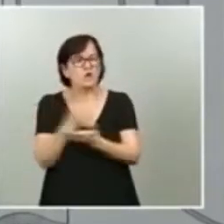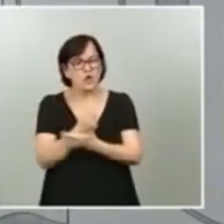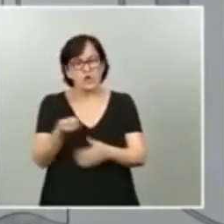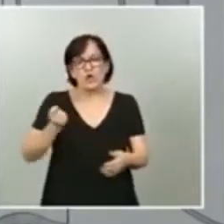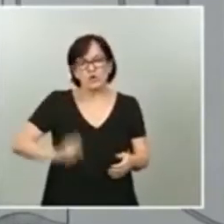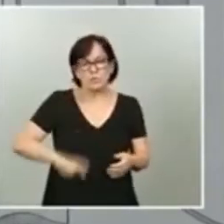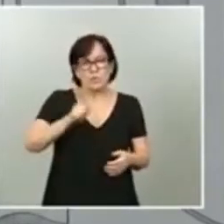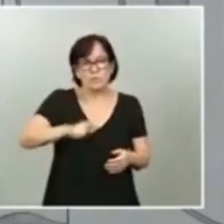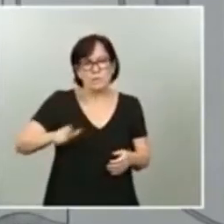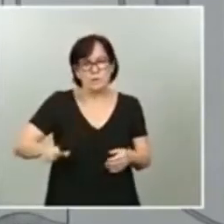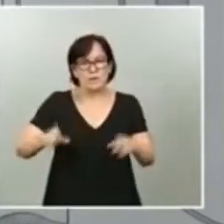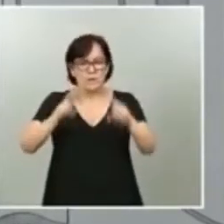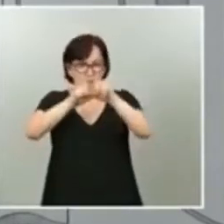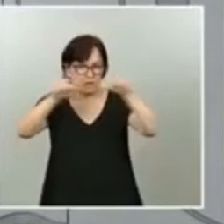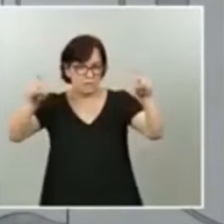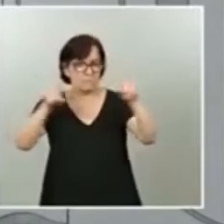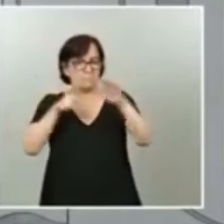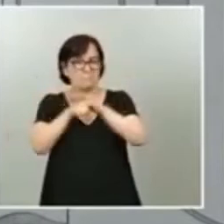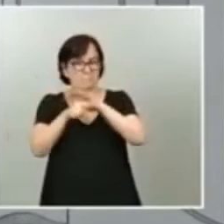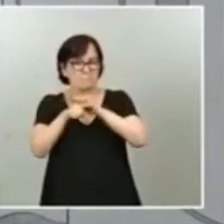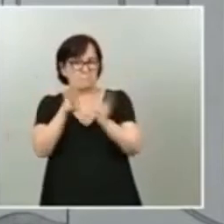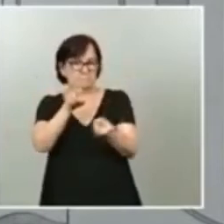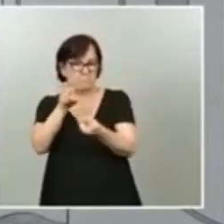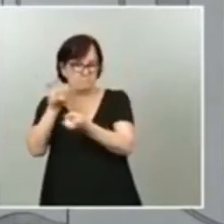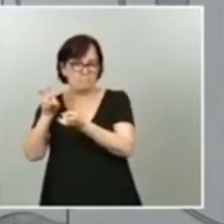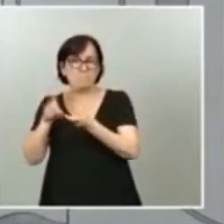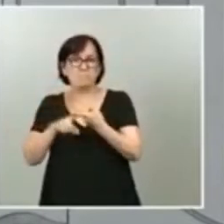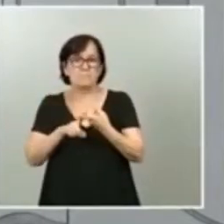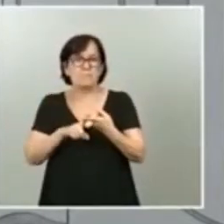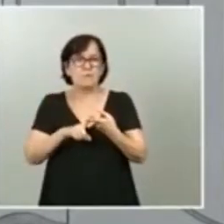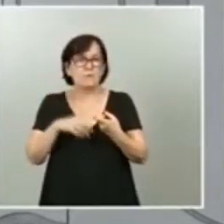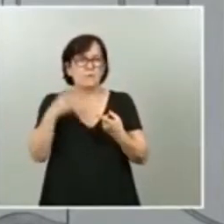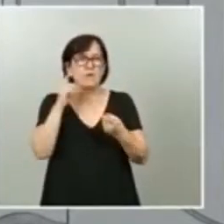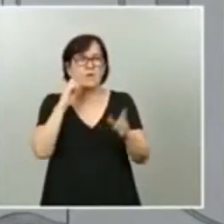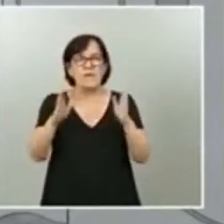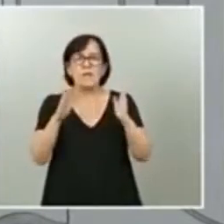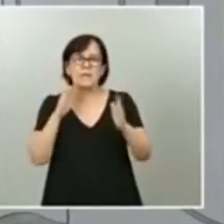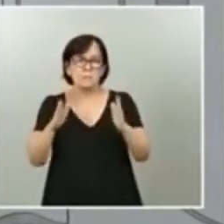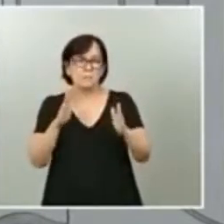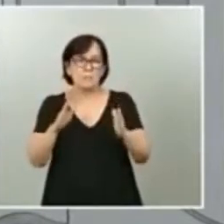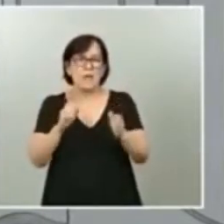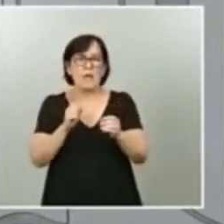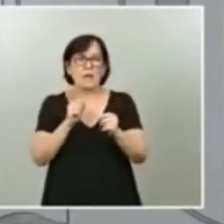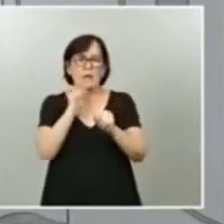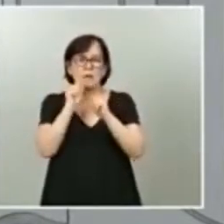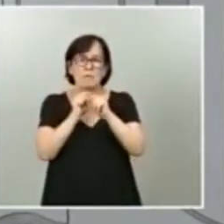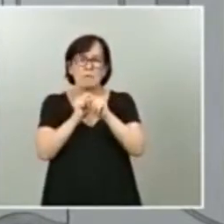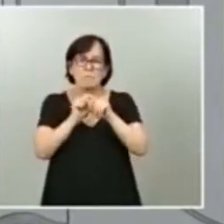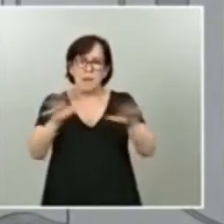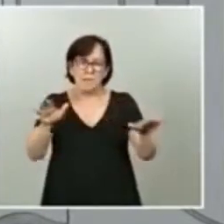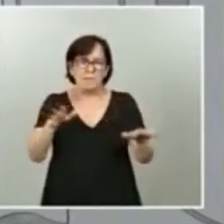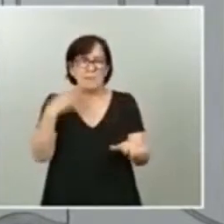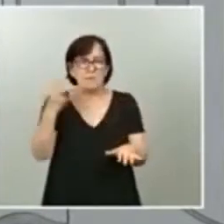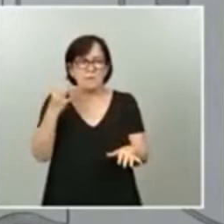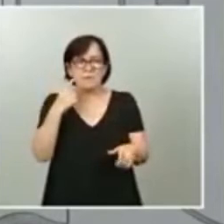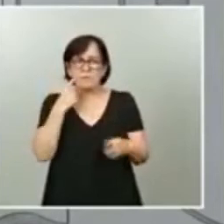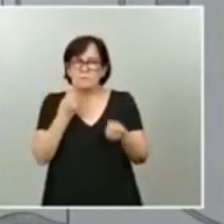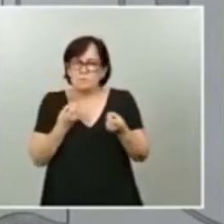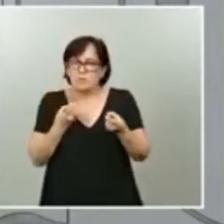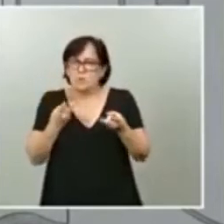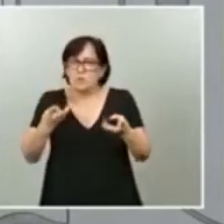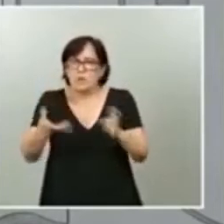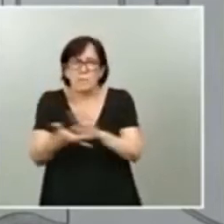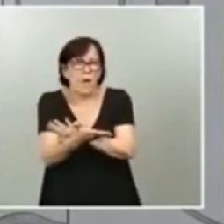la agencia tributaria, incluso durante el momento de la pandemia, que están logrando tener cifras récord de